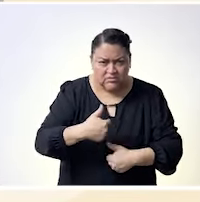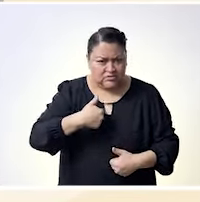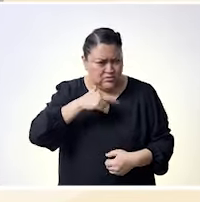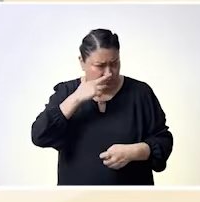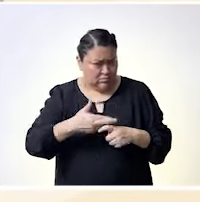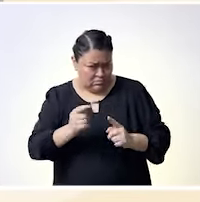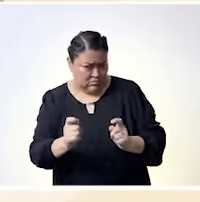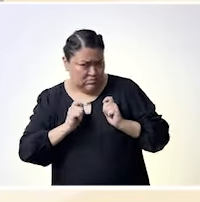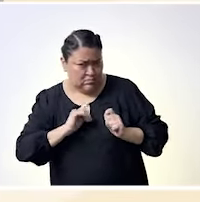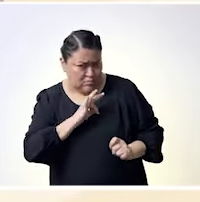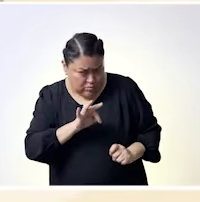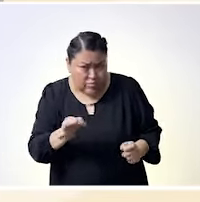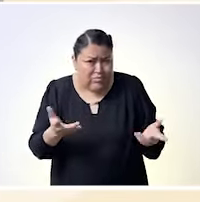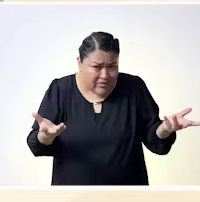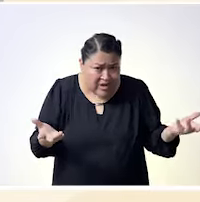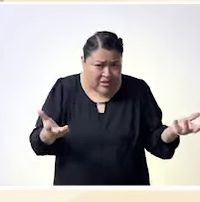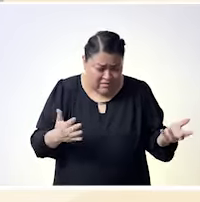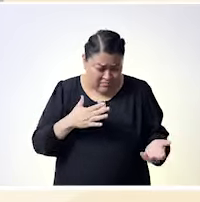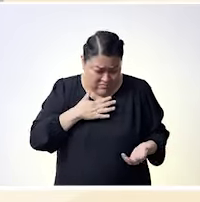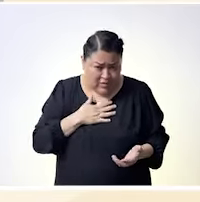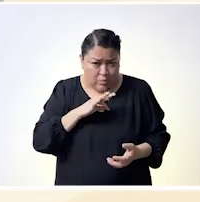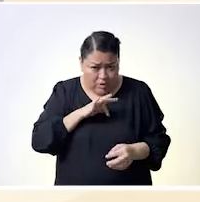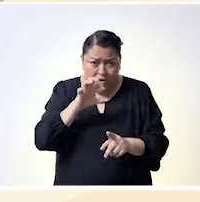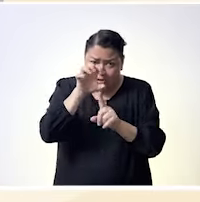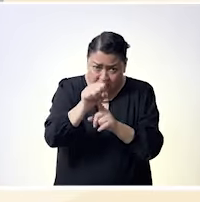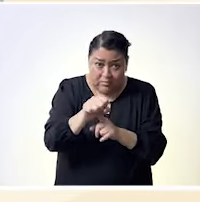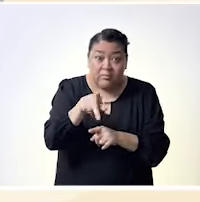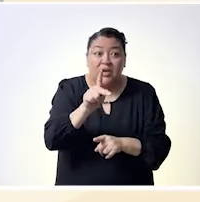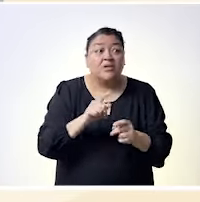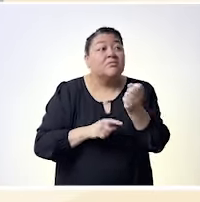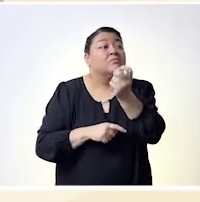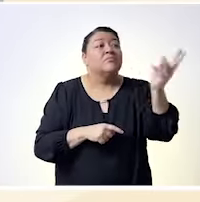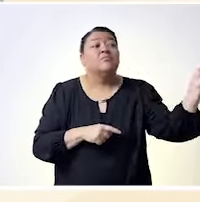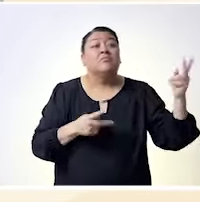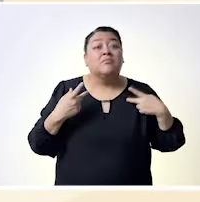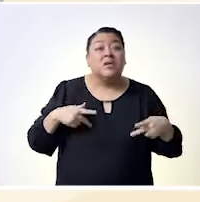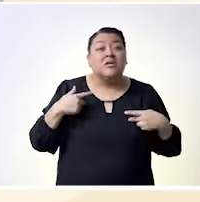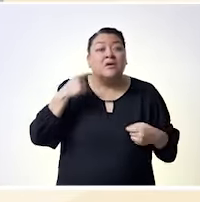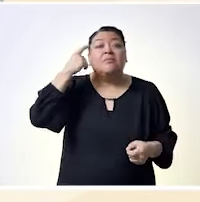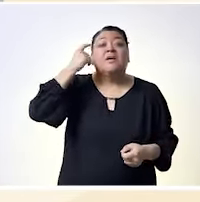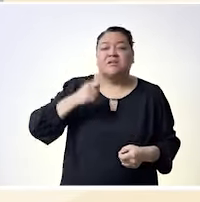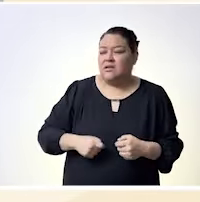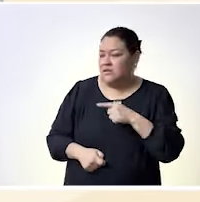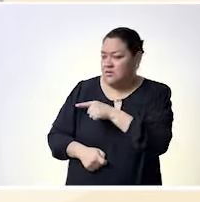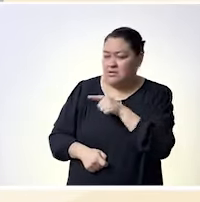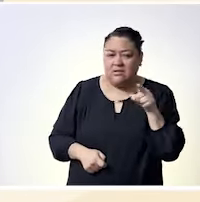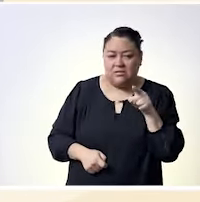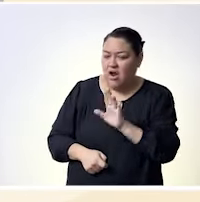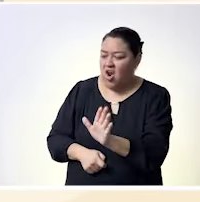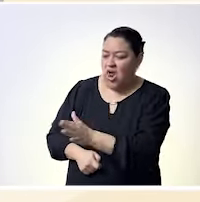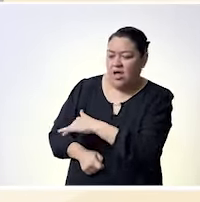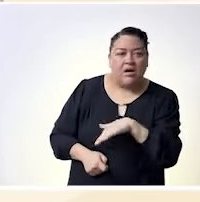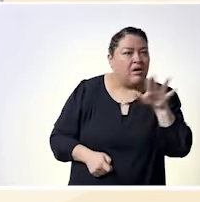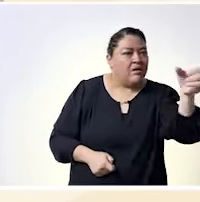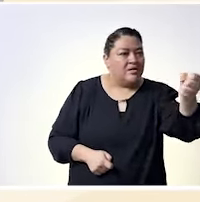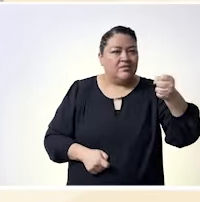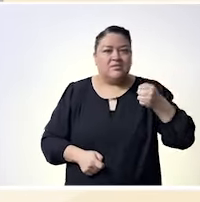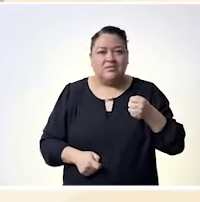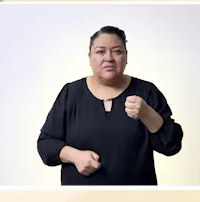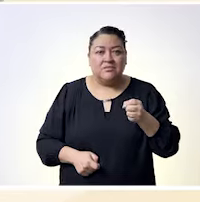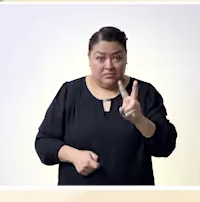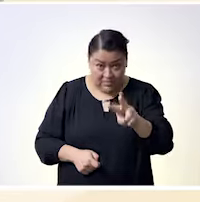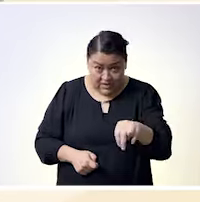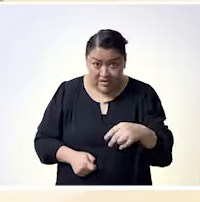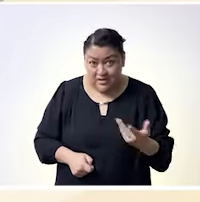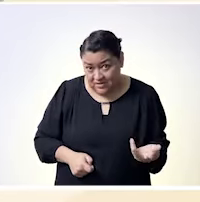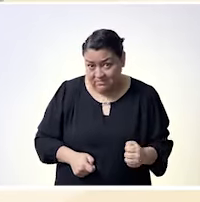a mí me gustaría que hubiesen diez más veinte más que el reconocimiento sea para todas para todos ¿no? en